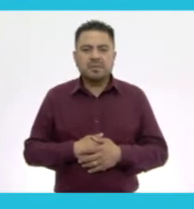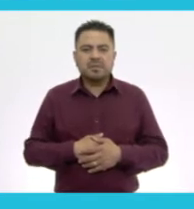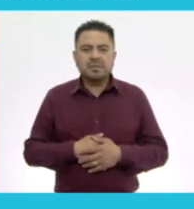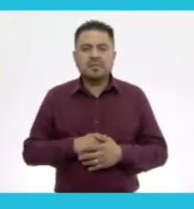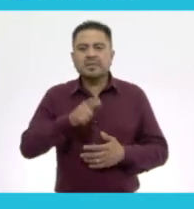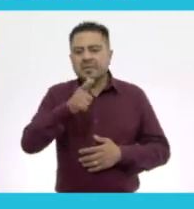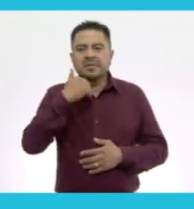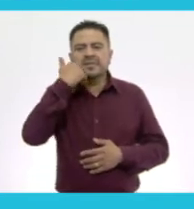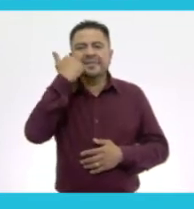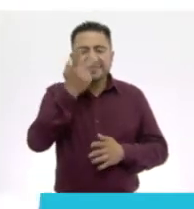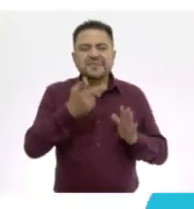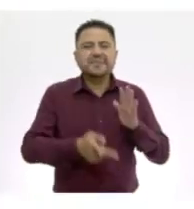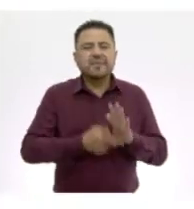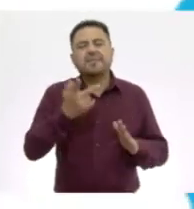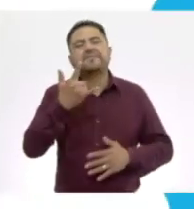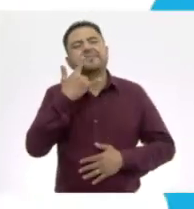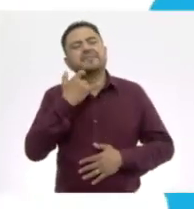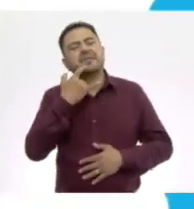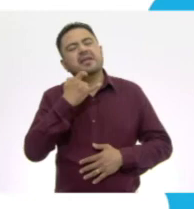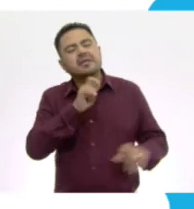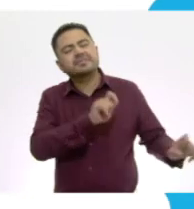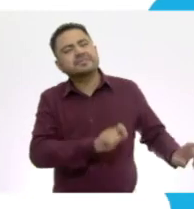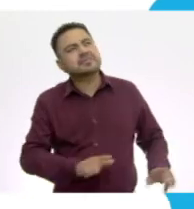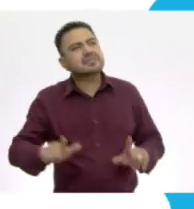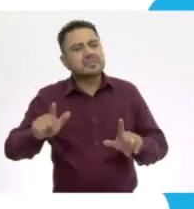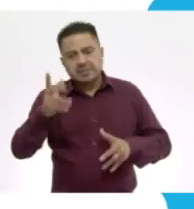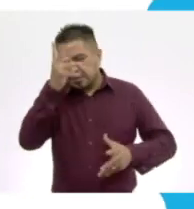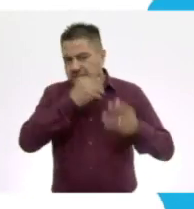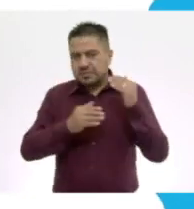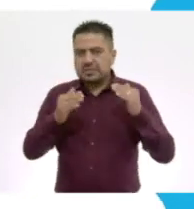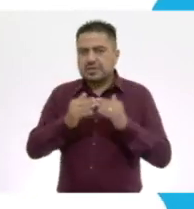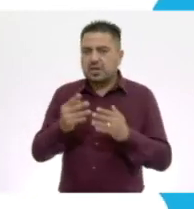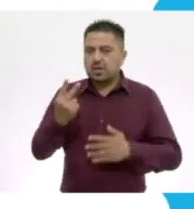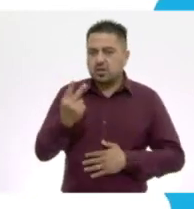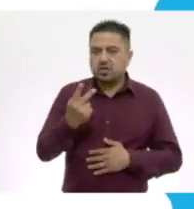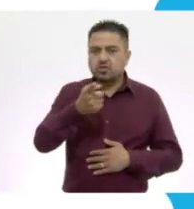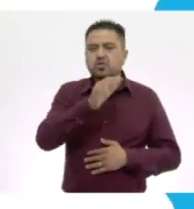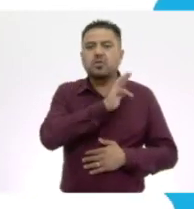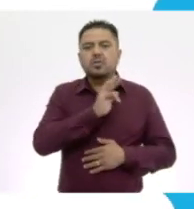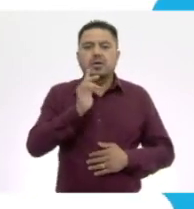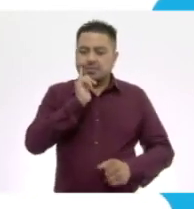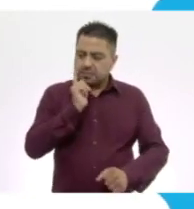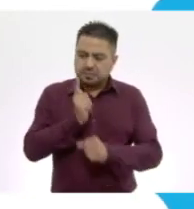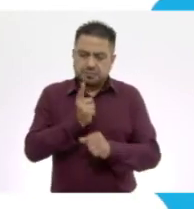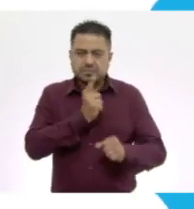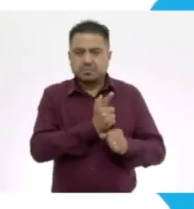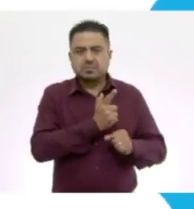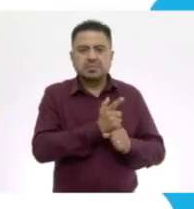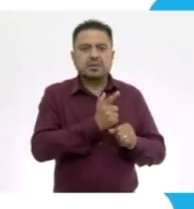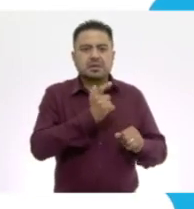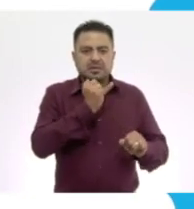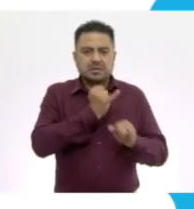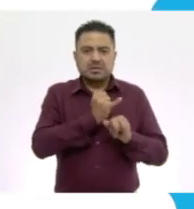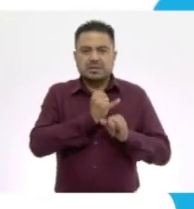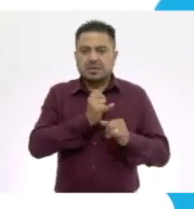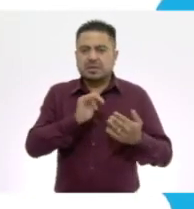Si quieres volver a ver los programas de Aprende en Casa 2, los puedes encontrar en la siguiente liga.